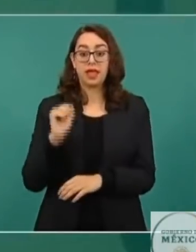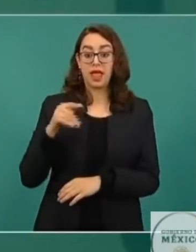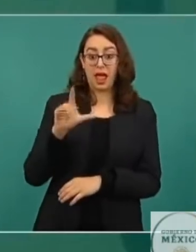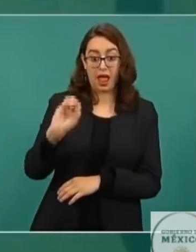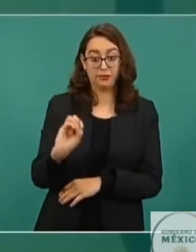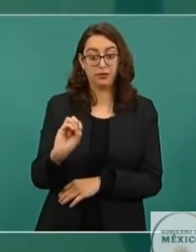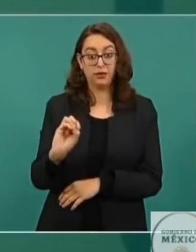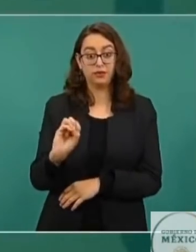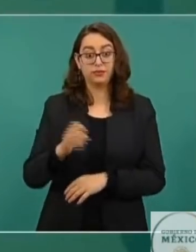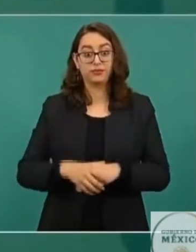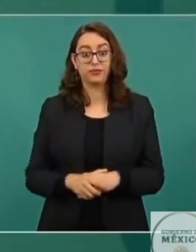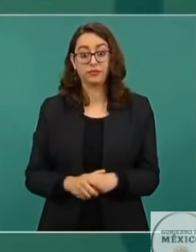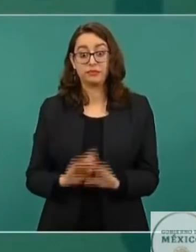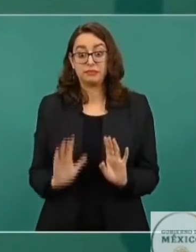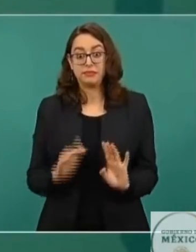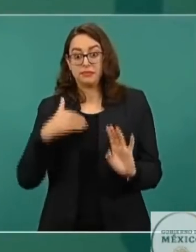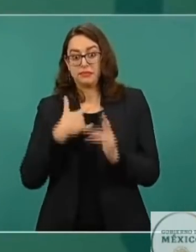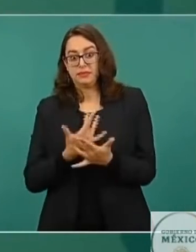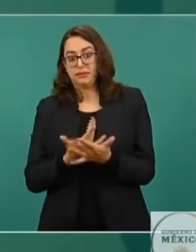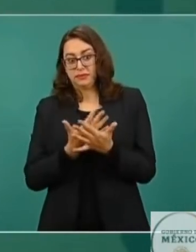el golpe que viene.